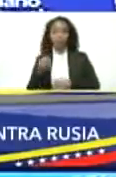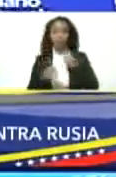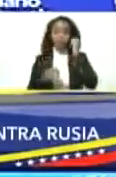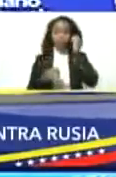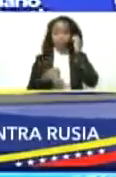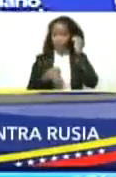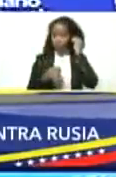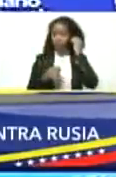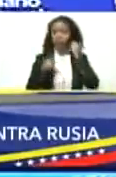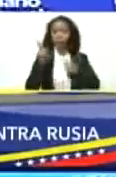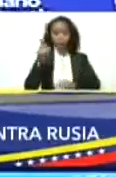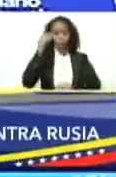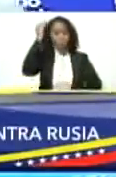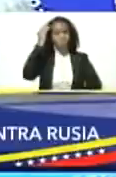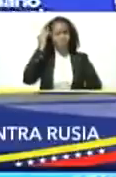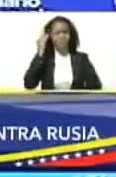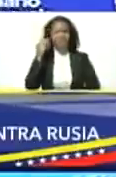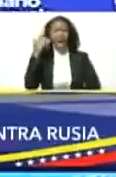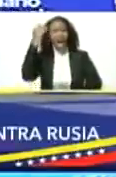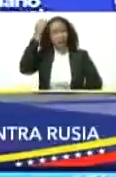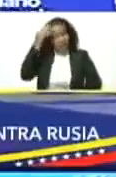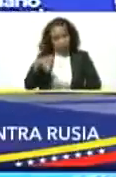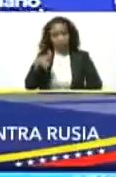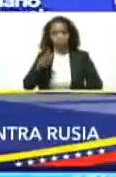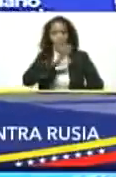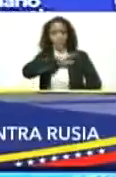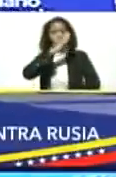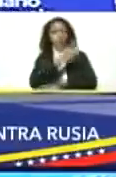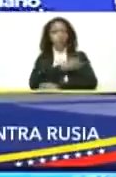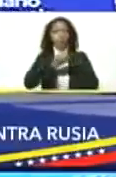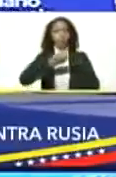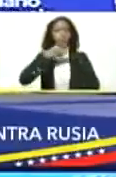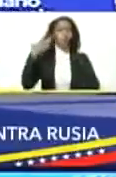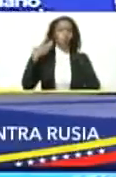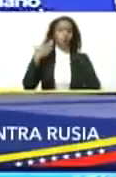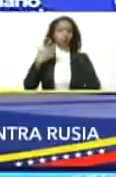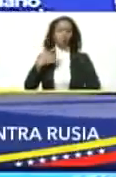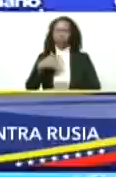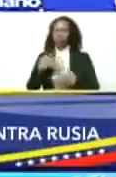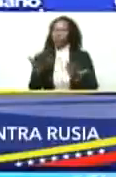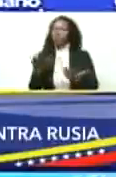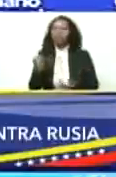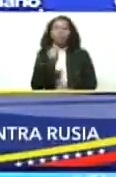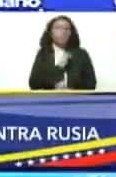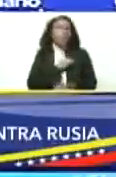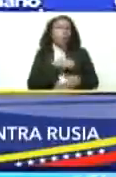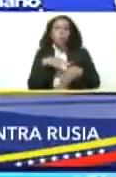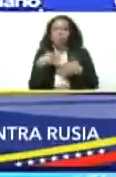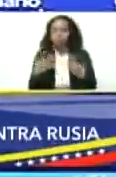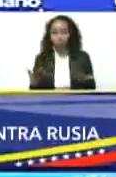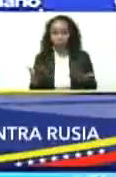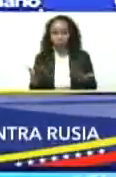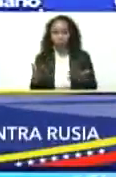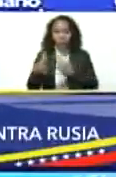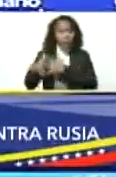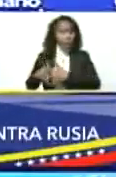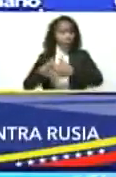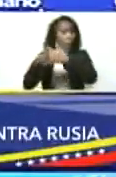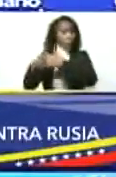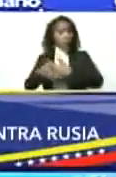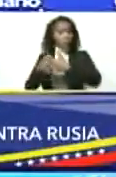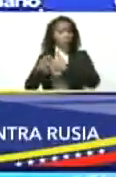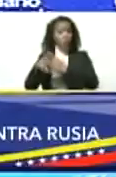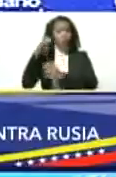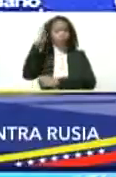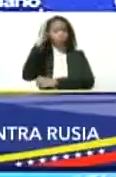Si ellos creen que tienen el poder. ¿A qué le temen? ¿A que los estadounidenses y los